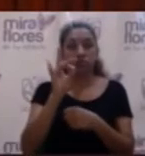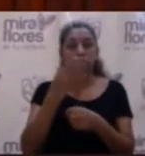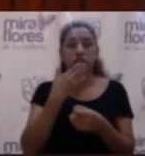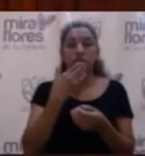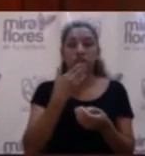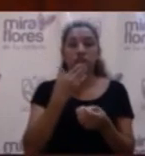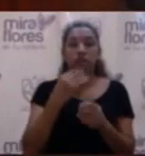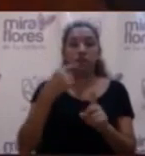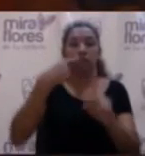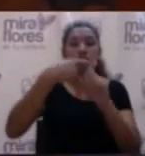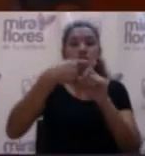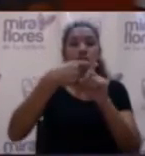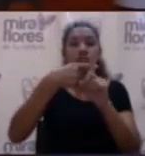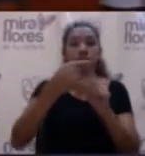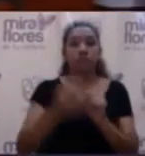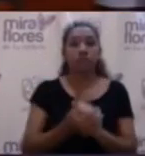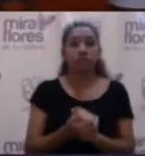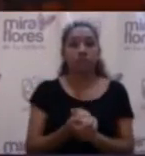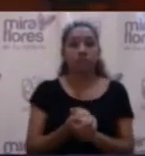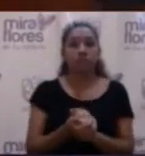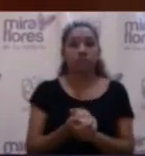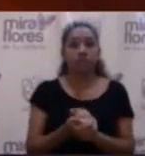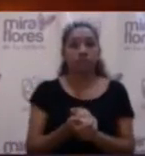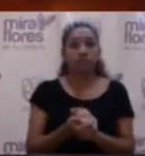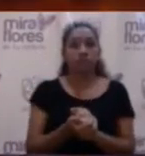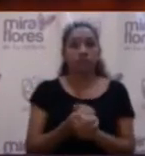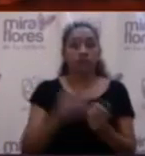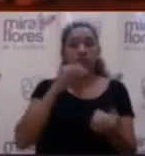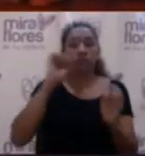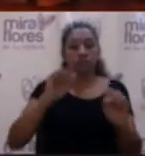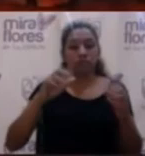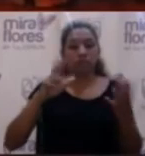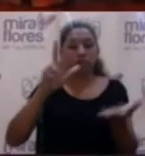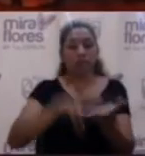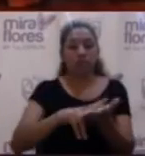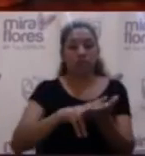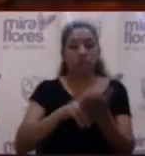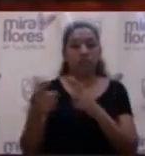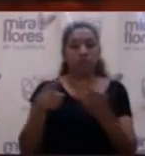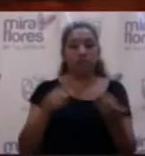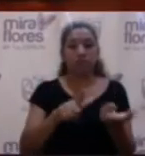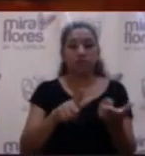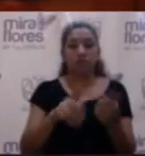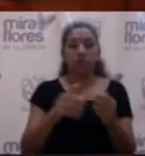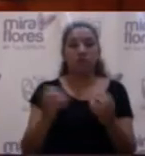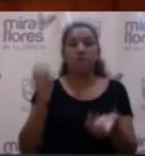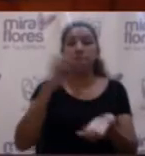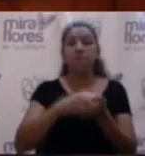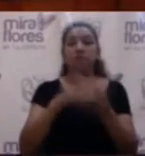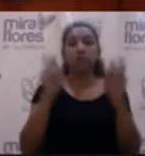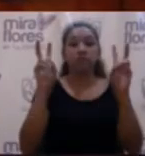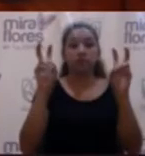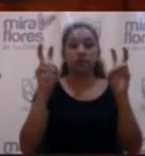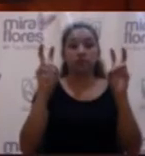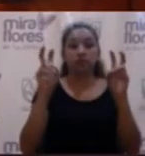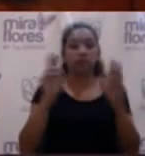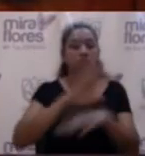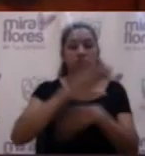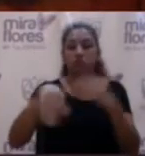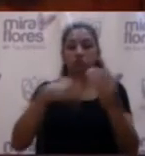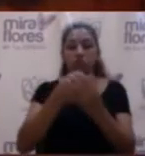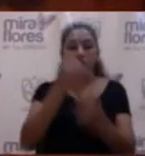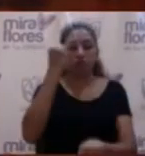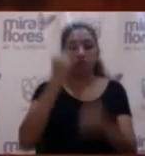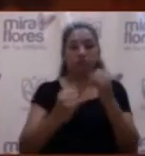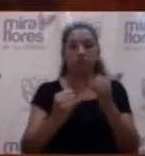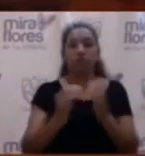expresarlo en señal de conformidad. Se aprueba por unanimidad de votos. Muchas gracias. No tenemos más temas que tratar. Es todo, señor Alcalde.